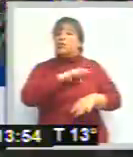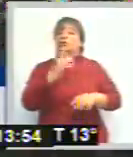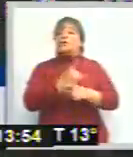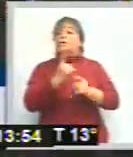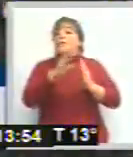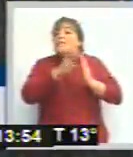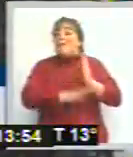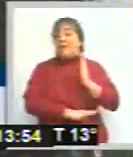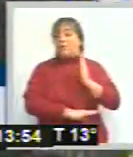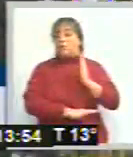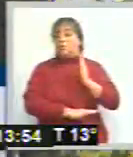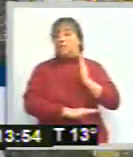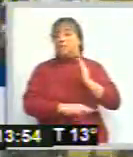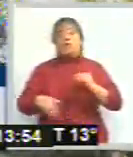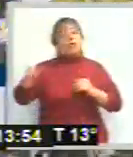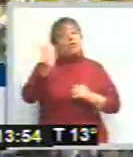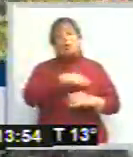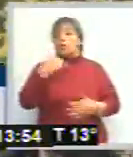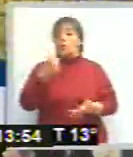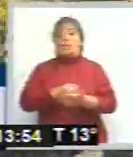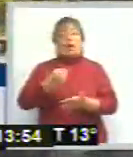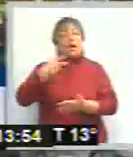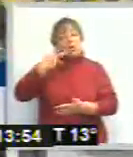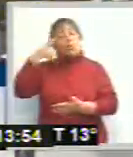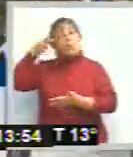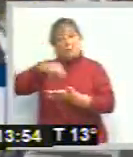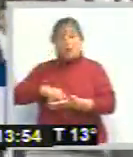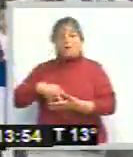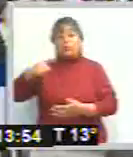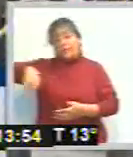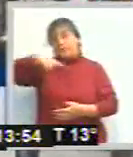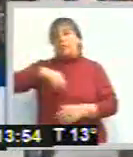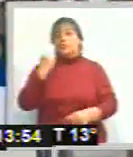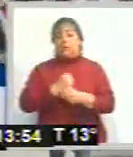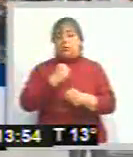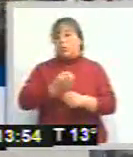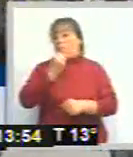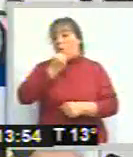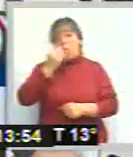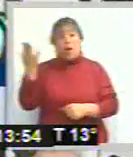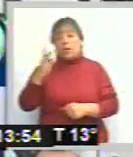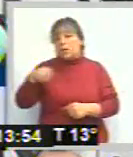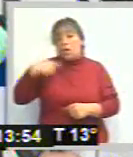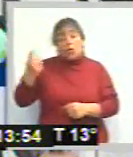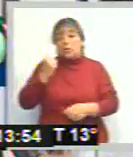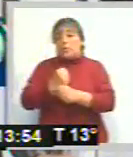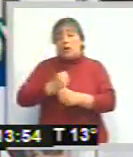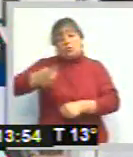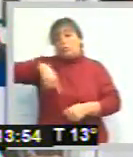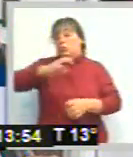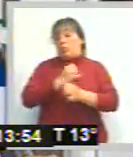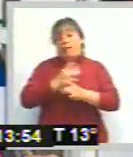o sea, es ínfimo, todos están pagando, no es cierto, un impuesto y somos los trabajadores, digamos, como cualquier otro, a pesar de que tenemos nuestra profesión,